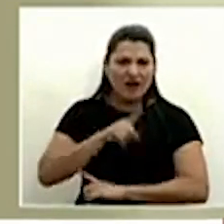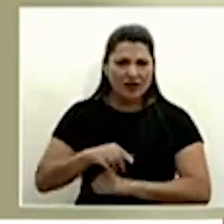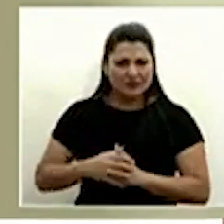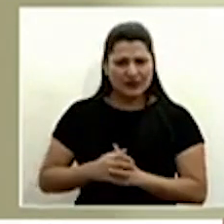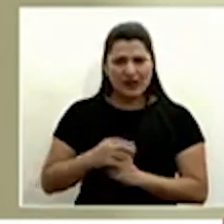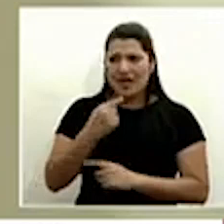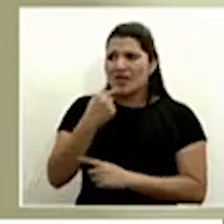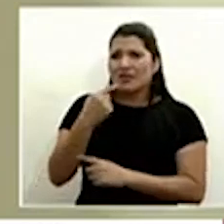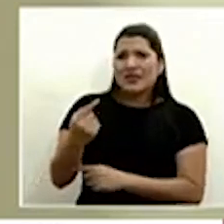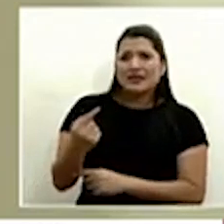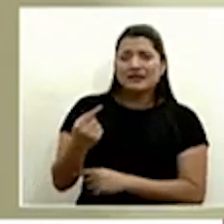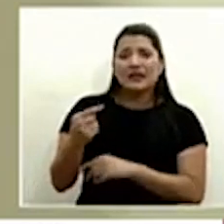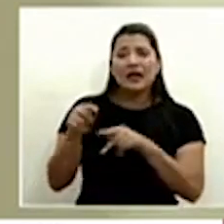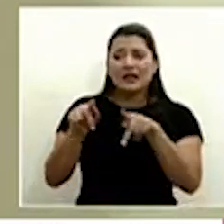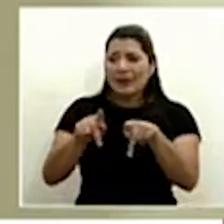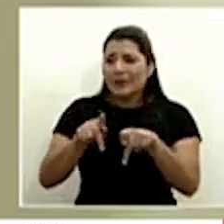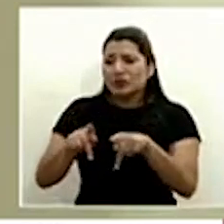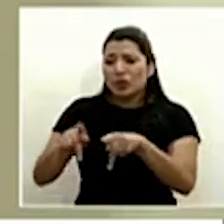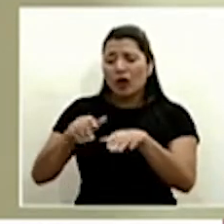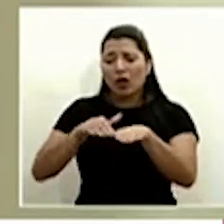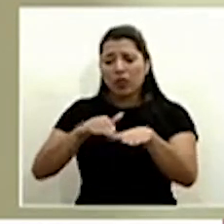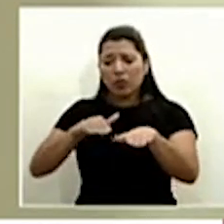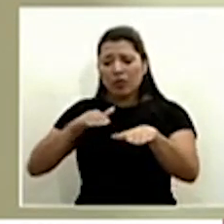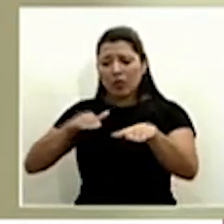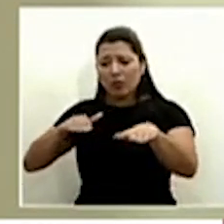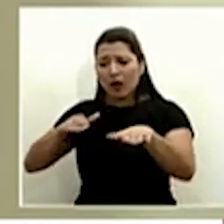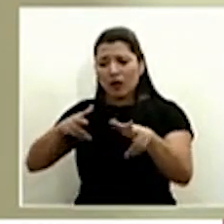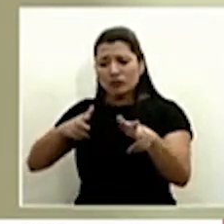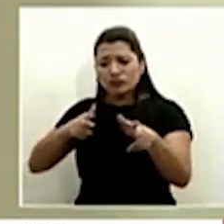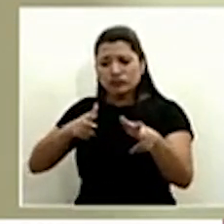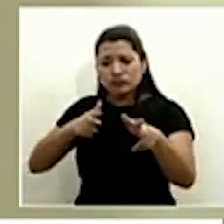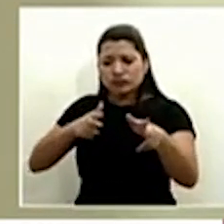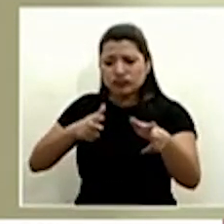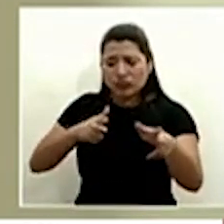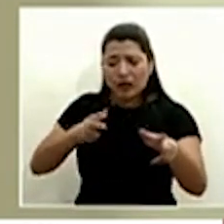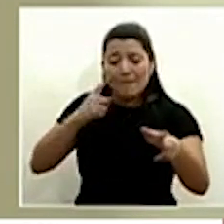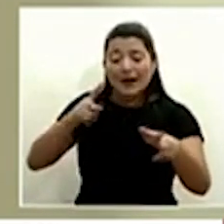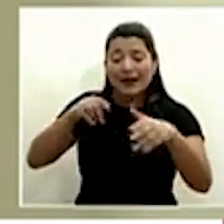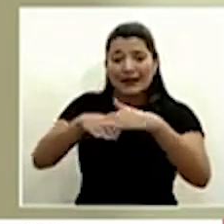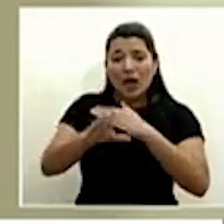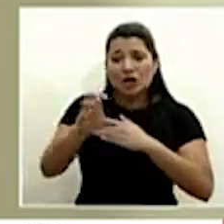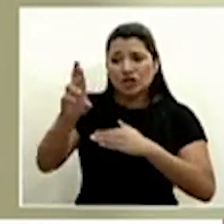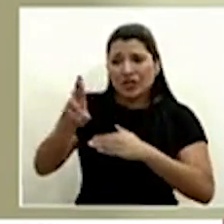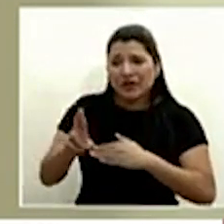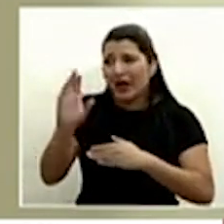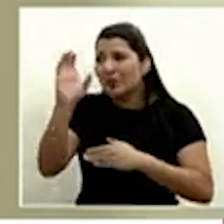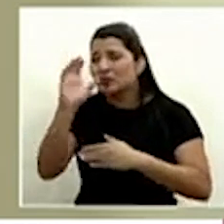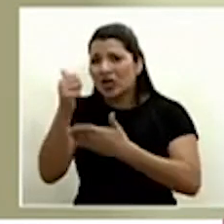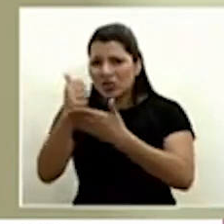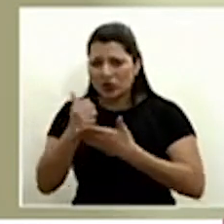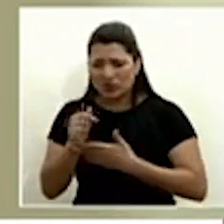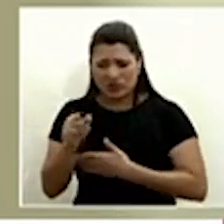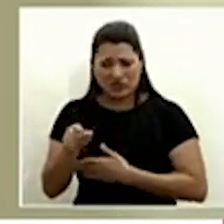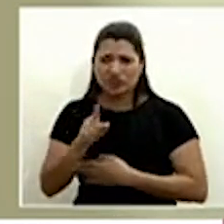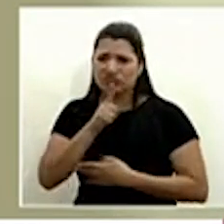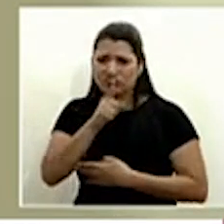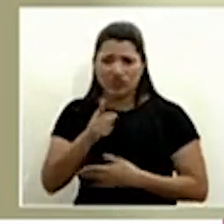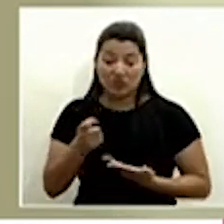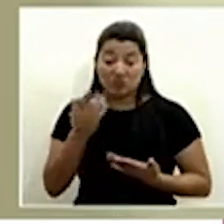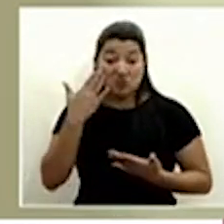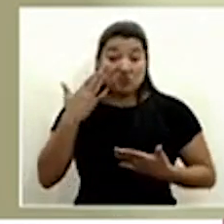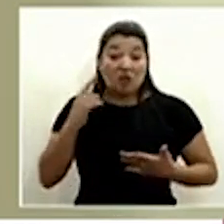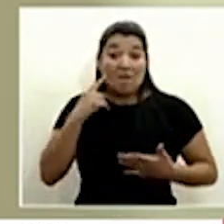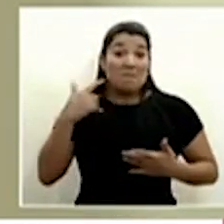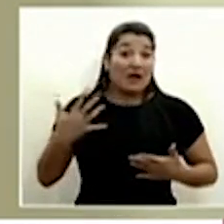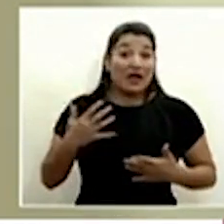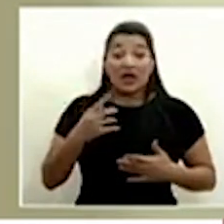buscando asistencia hacia Costa Rica y esto ha generado una gran incertidumbre. Y repito, no sé con qué intención, no